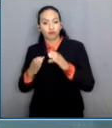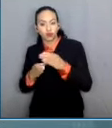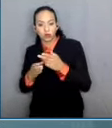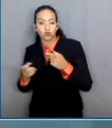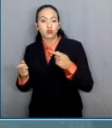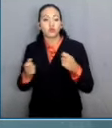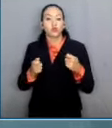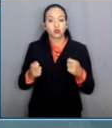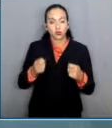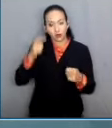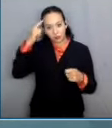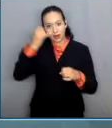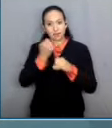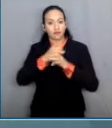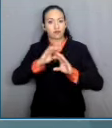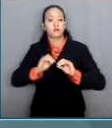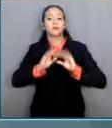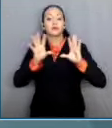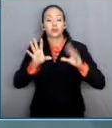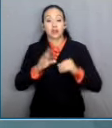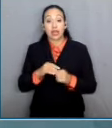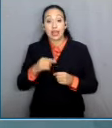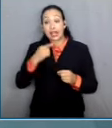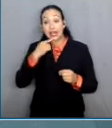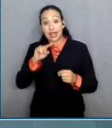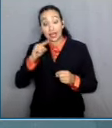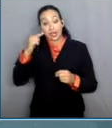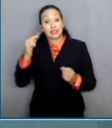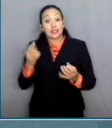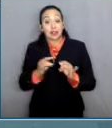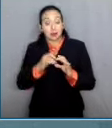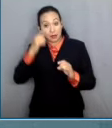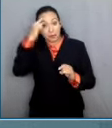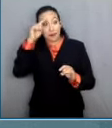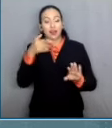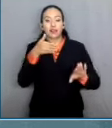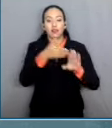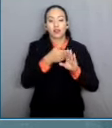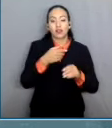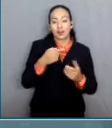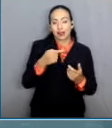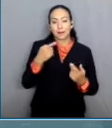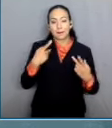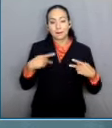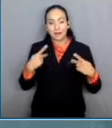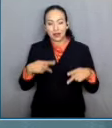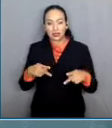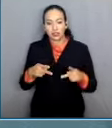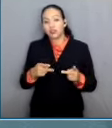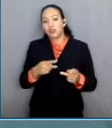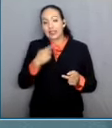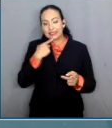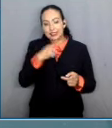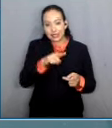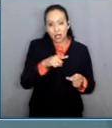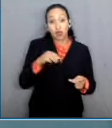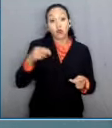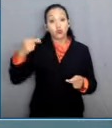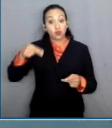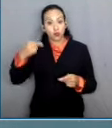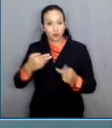Toda queja por responsabilidad administrativa, incluyendo las anónimas, por regla general, debe acompañarse de elementos